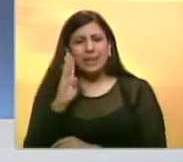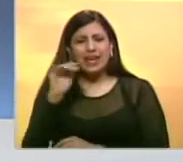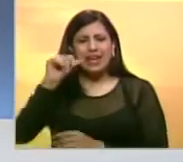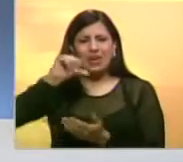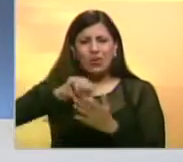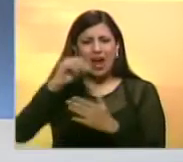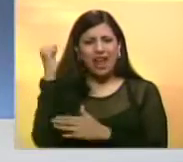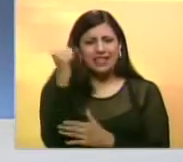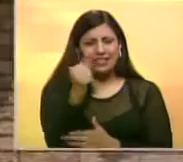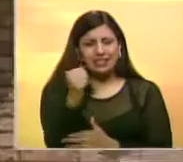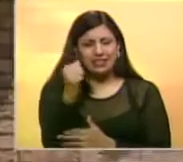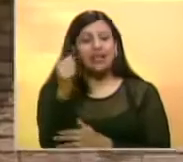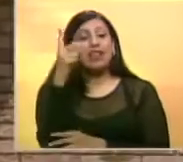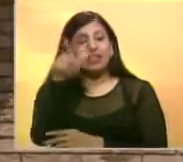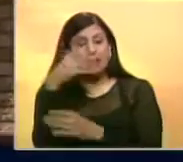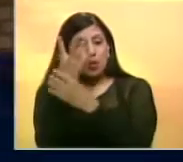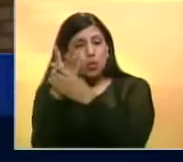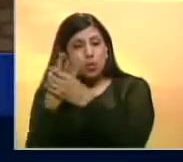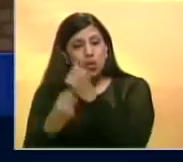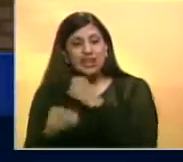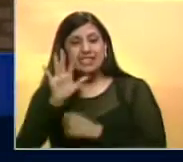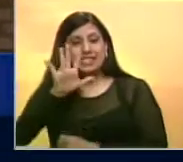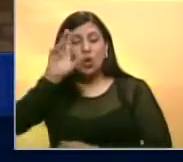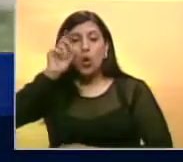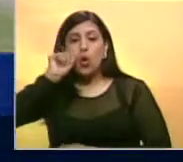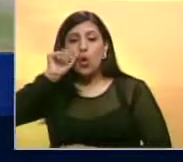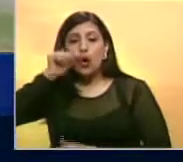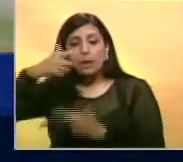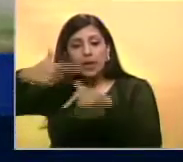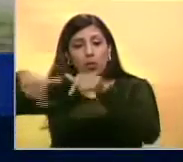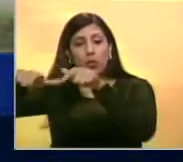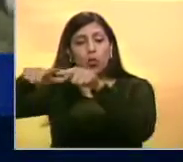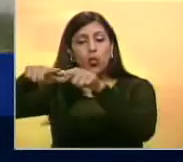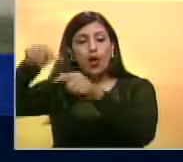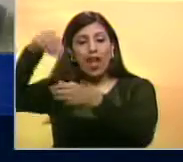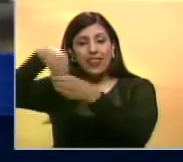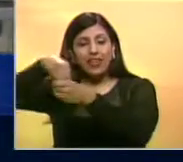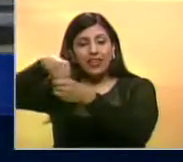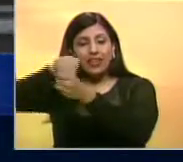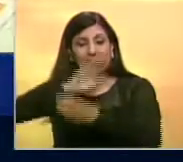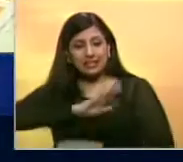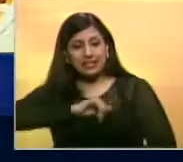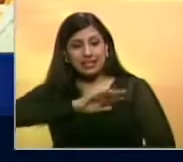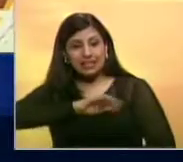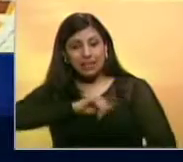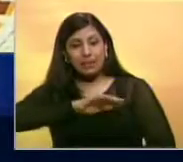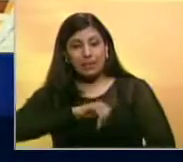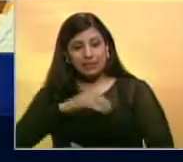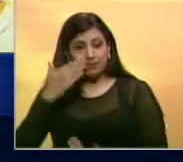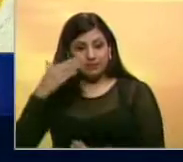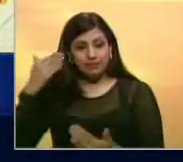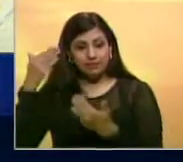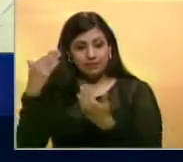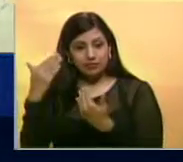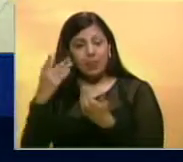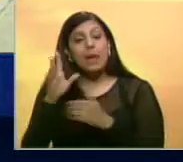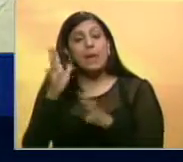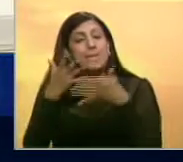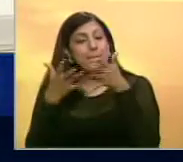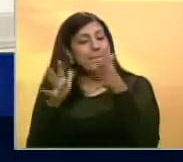Homicidios. También se escaparon cinco hombres que estaban en la subdelegación del Cuerpo de Investigaciones Penales y Criminalísticas.